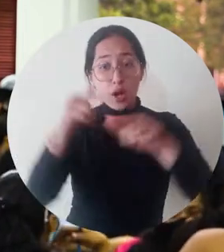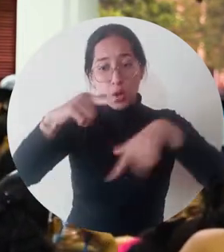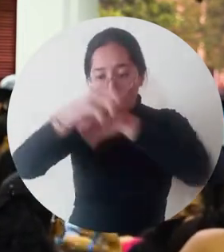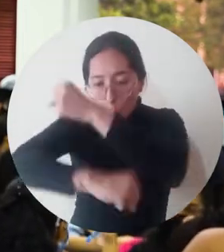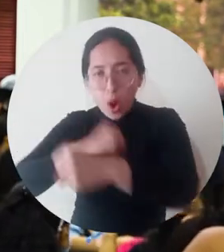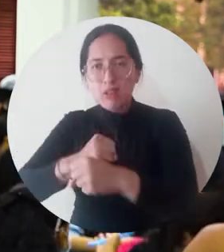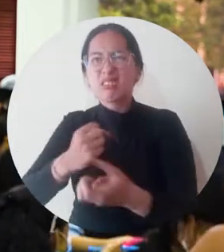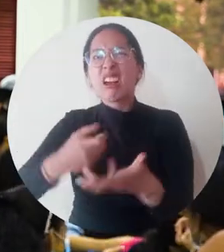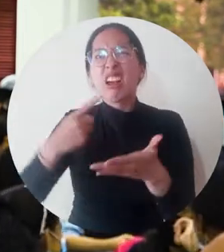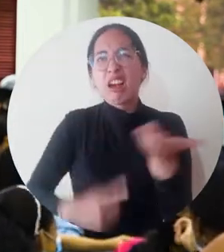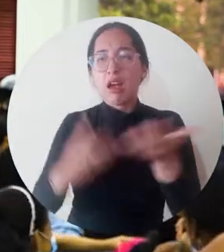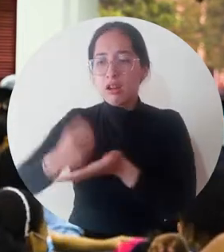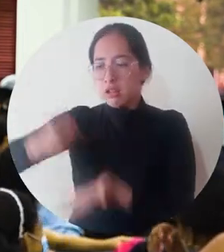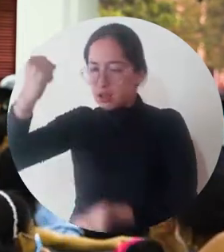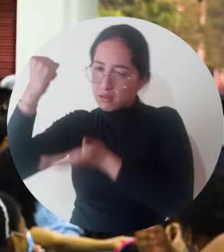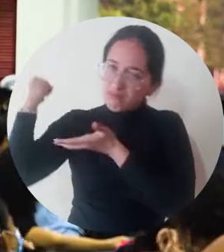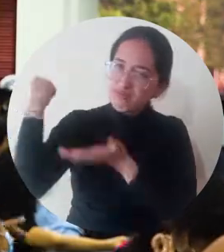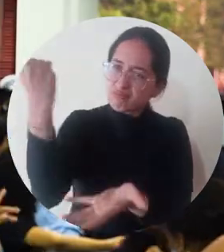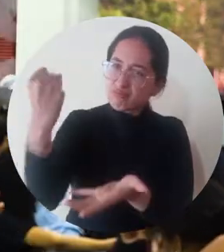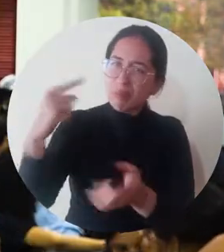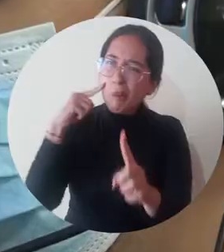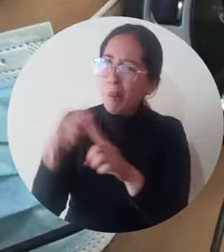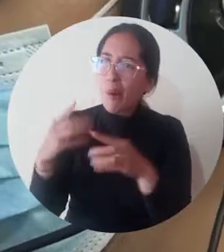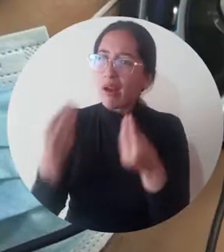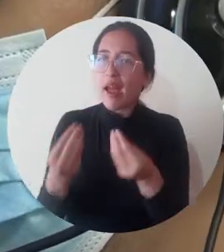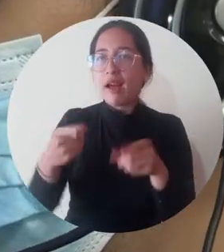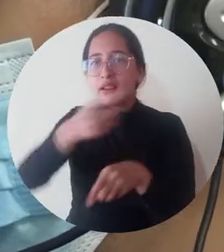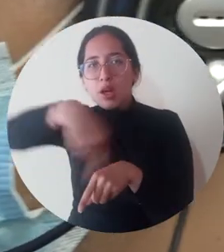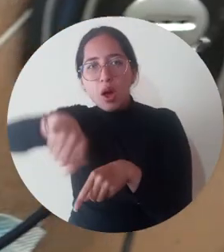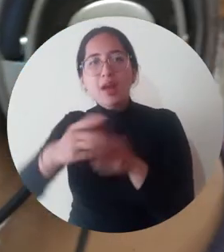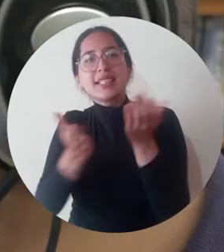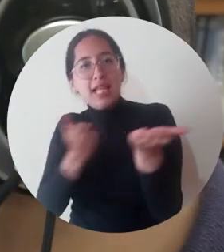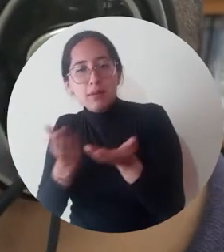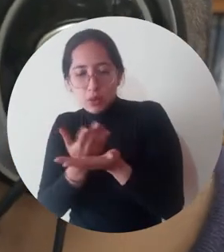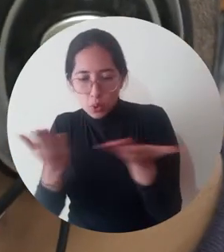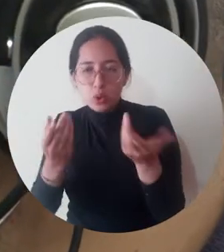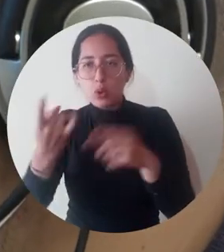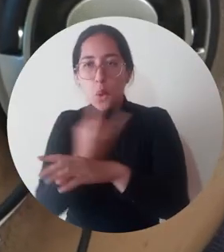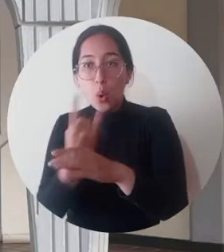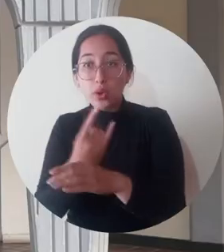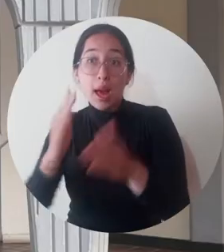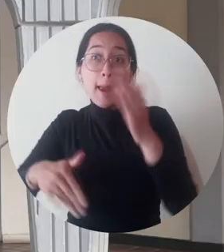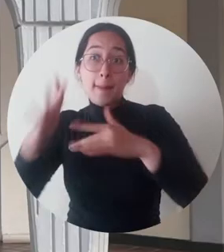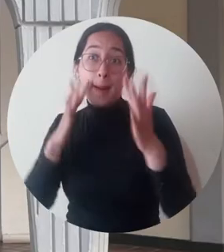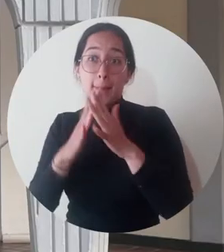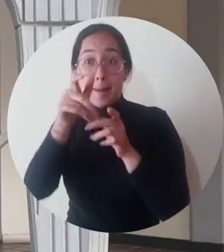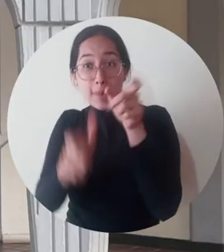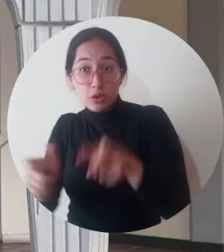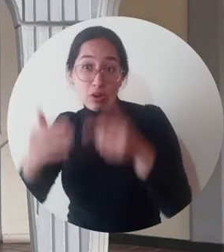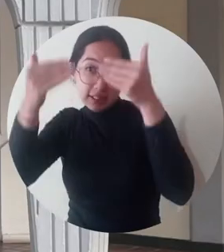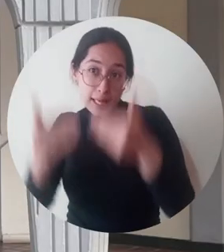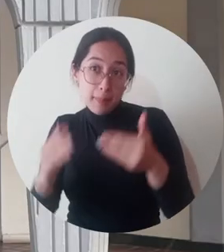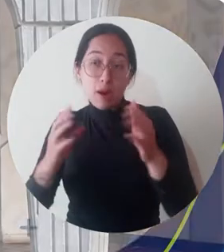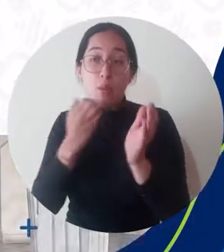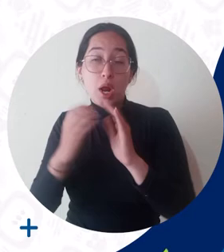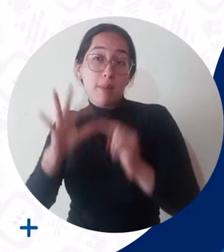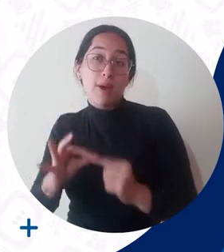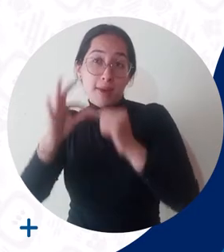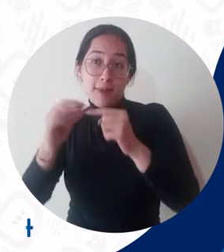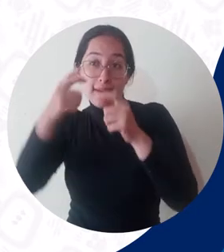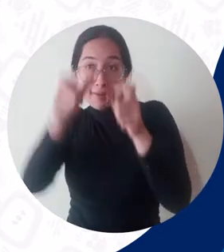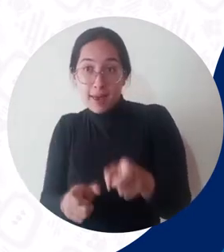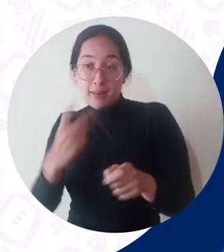al año y es importante que se conozcan y que se utilicen, están destinados solamente al uso de personas con alguna discapacidad visual.